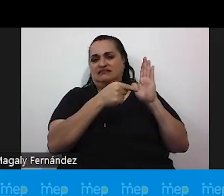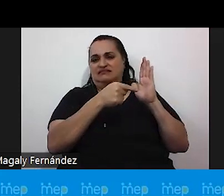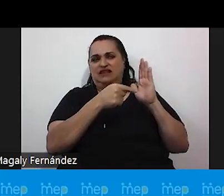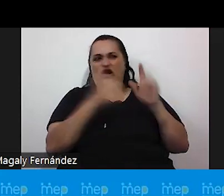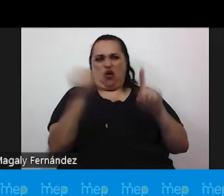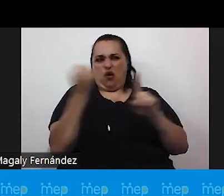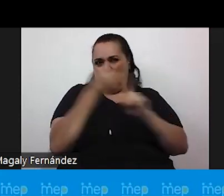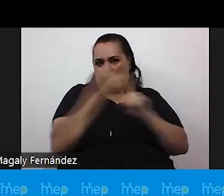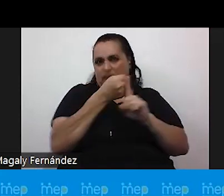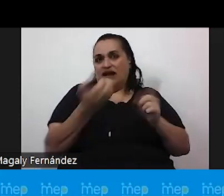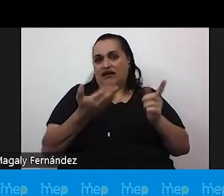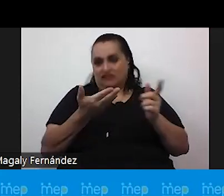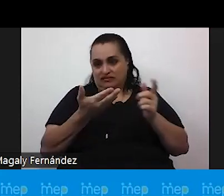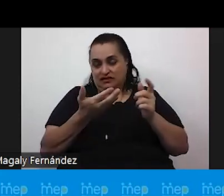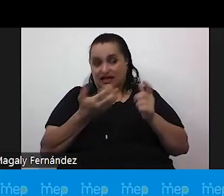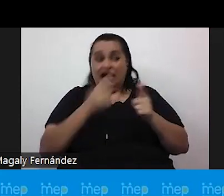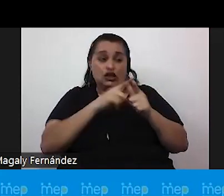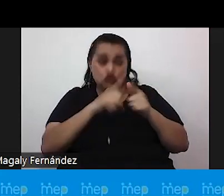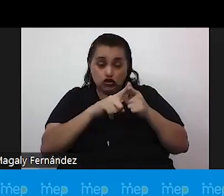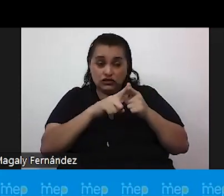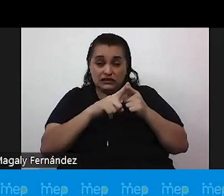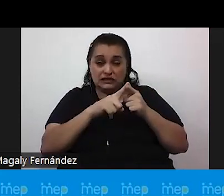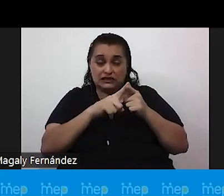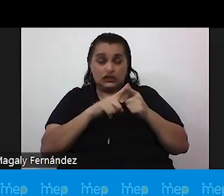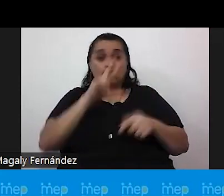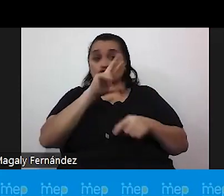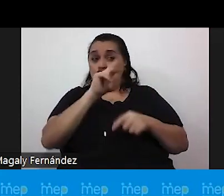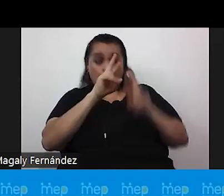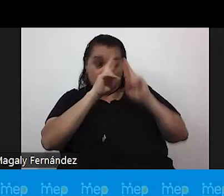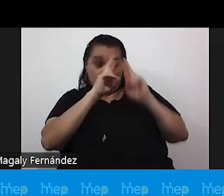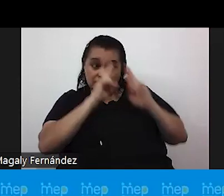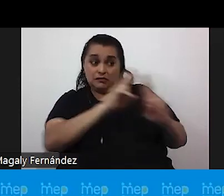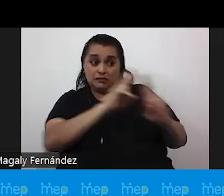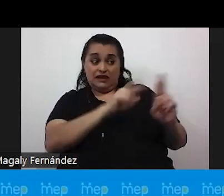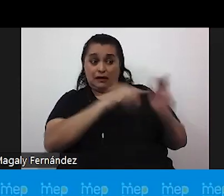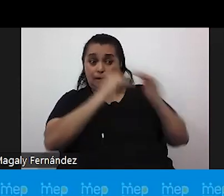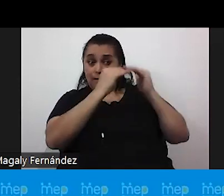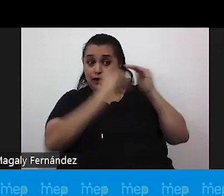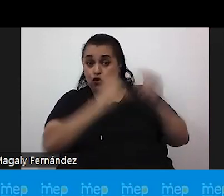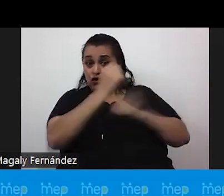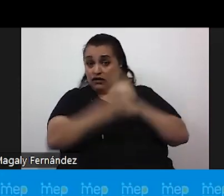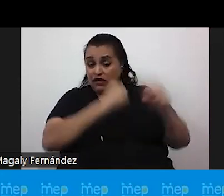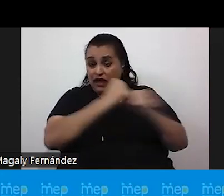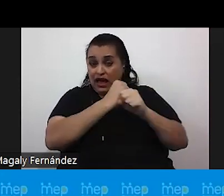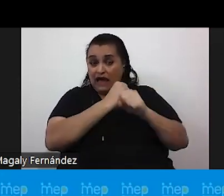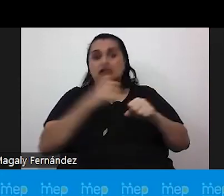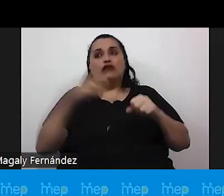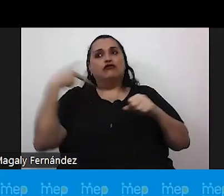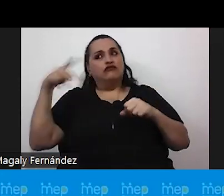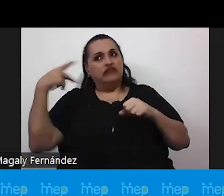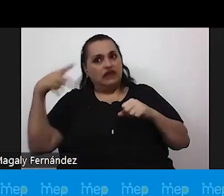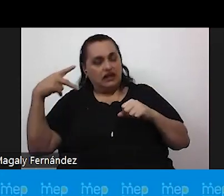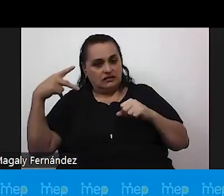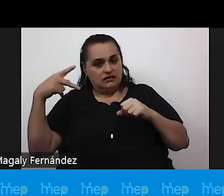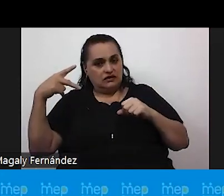golpiza estaríamos si no respetáramos lo que nos dice la persona menor de edad estaríamos en un riesgo donde